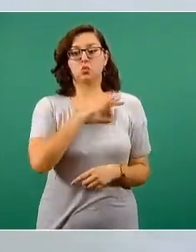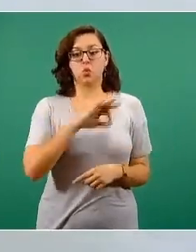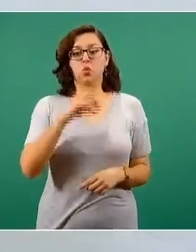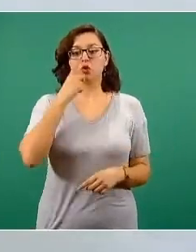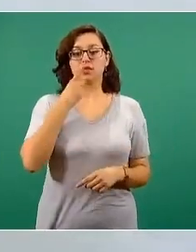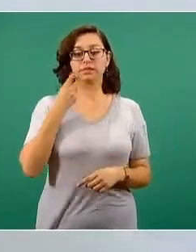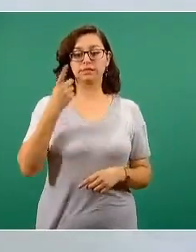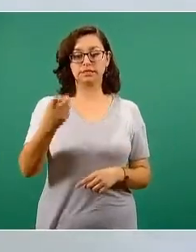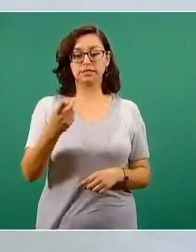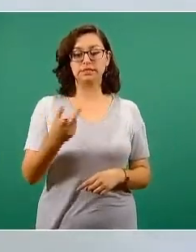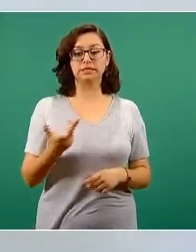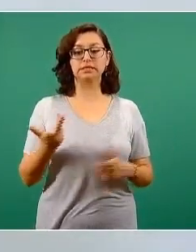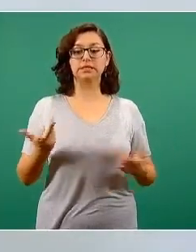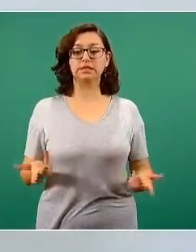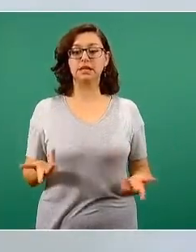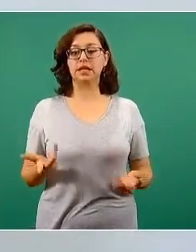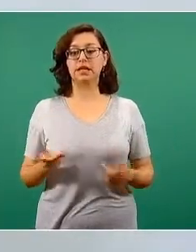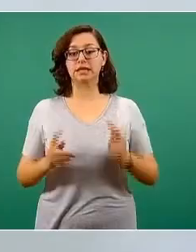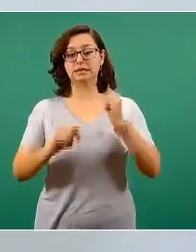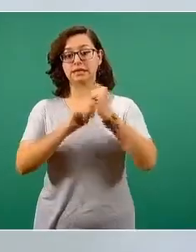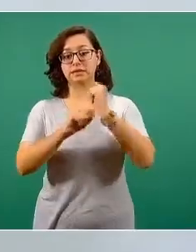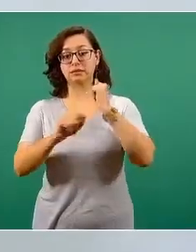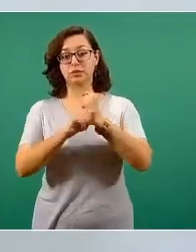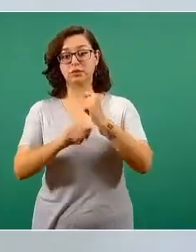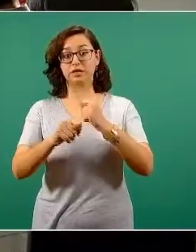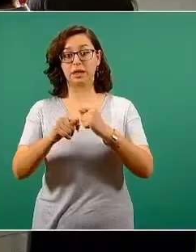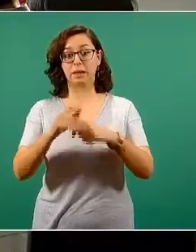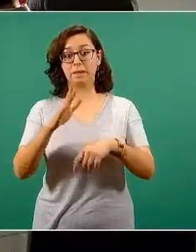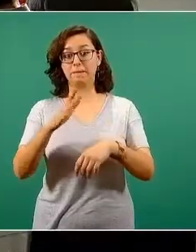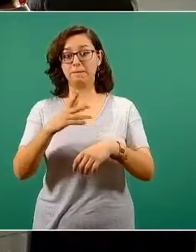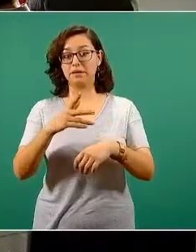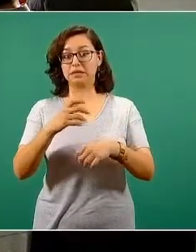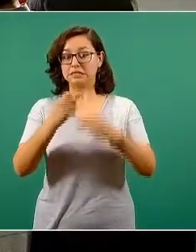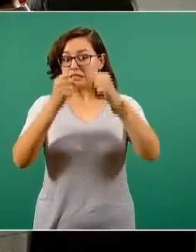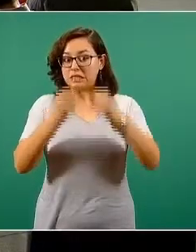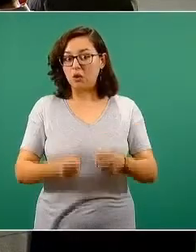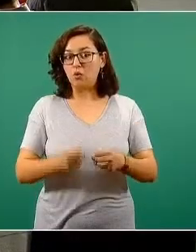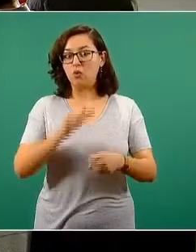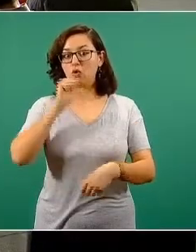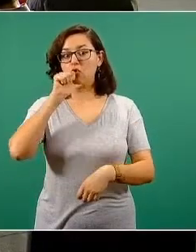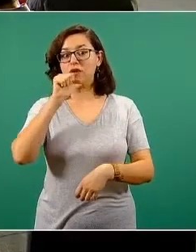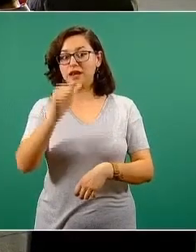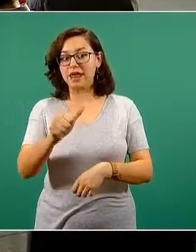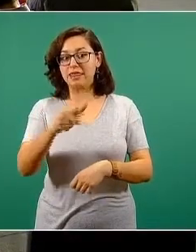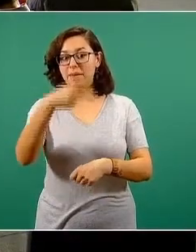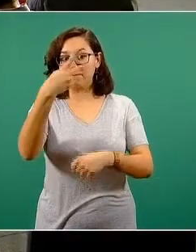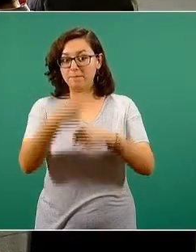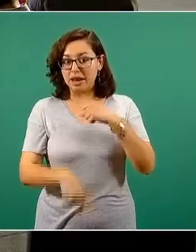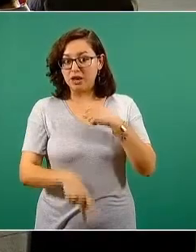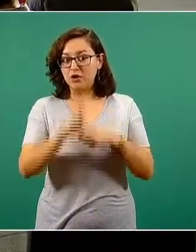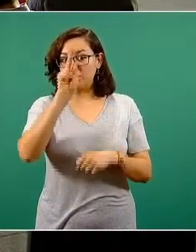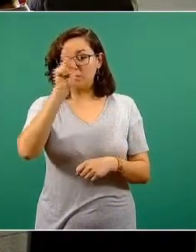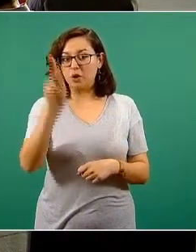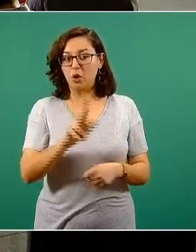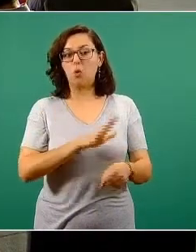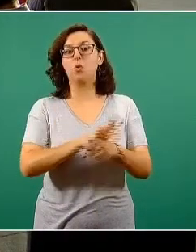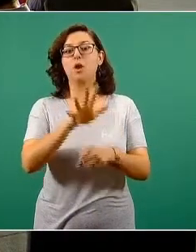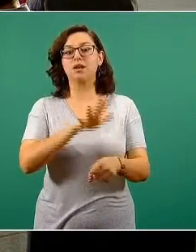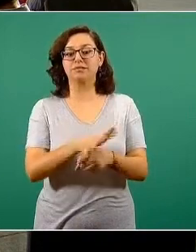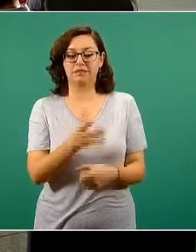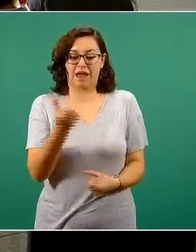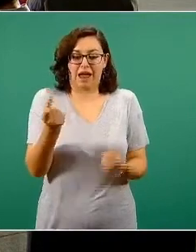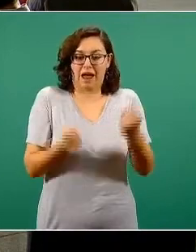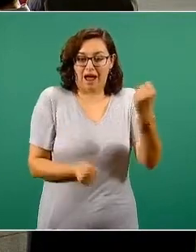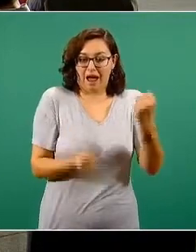el transporte más inseguro es el auto, ¿no? No tanto por el COVID, sino por todas las demás